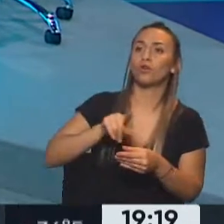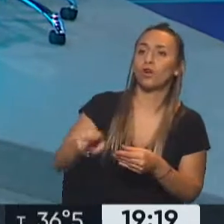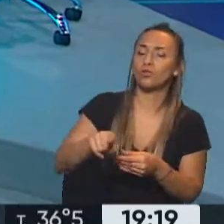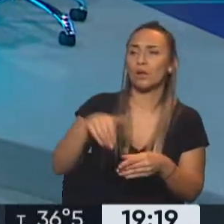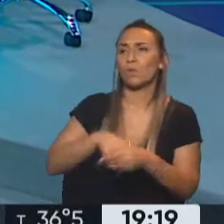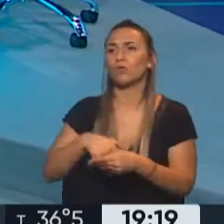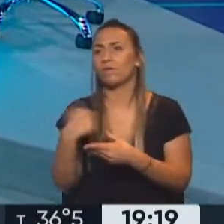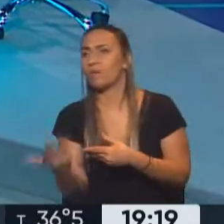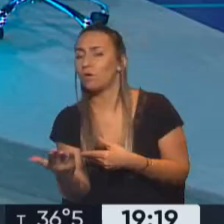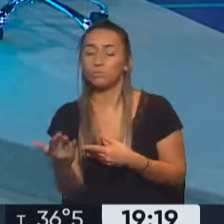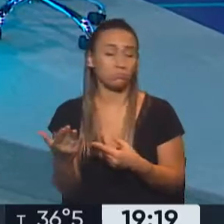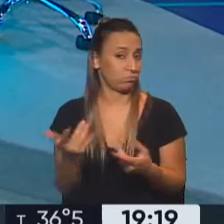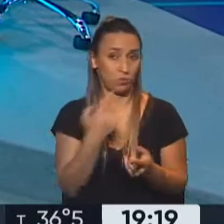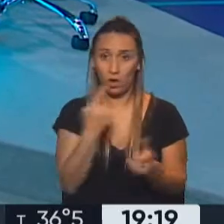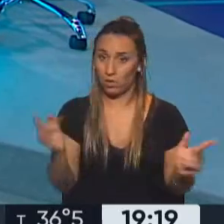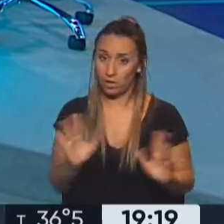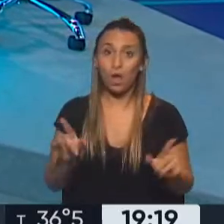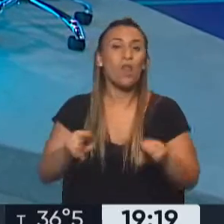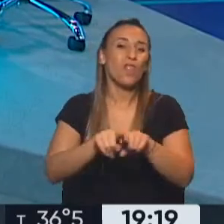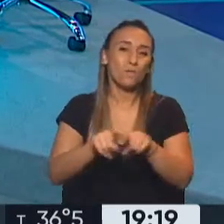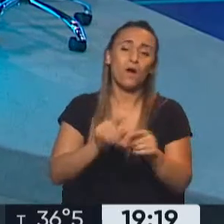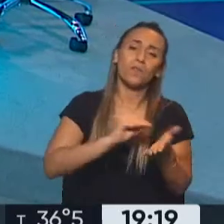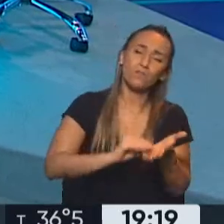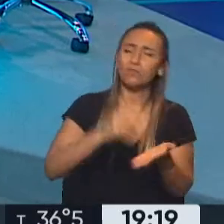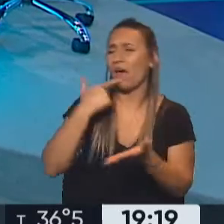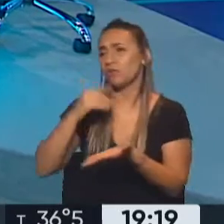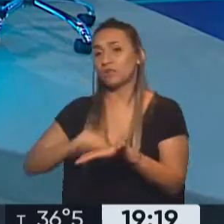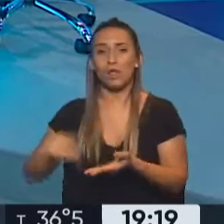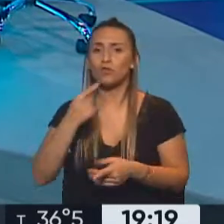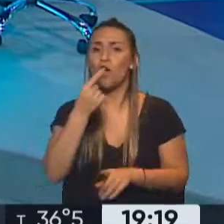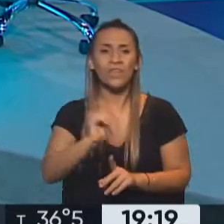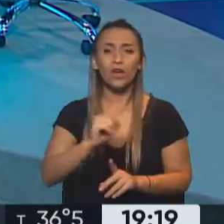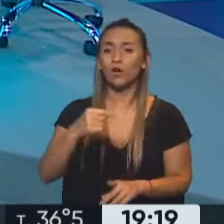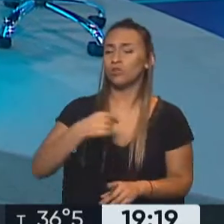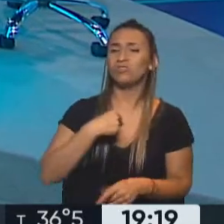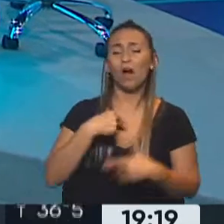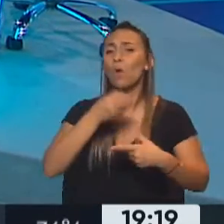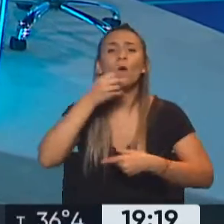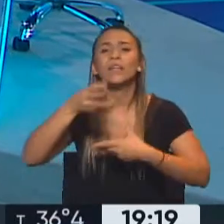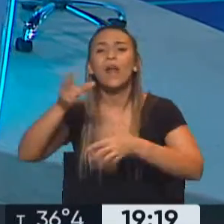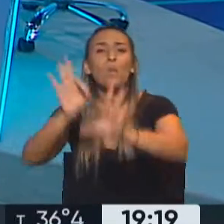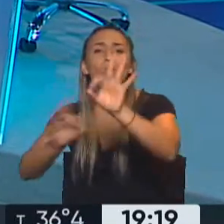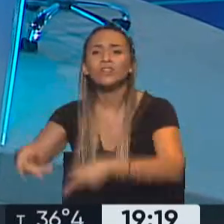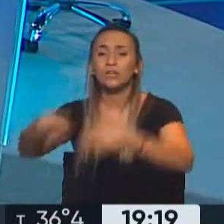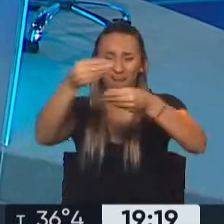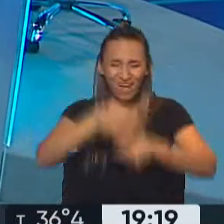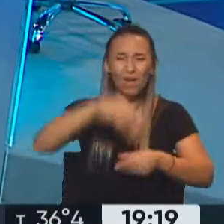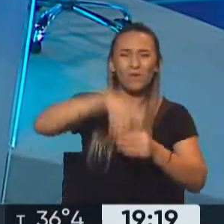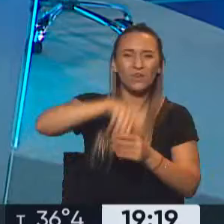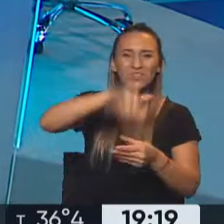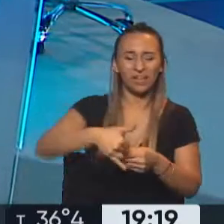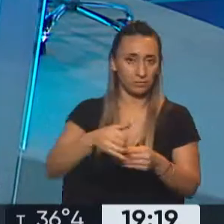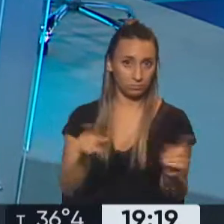igual que pasa en la Cámara de Diputados y en el Senado de la Nación, que no dice, yo voy a votar lo que venga. Pero sería muy irresponsable, estamos hablando de un